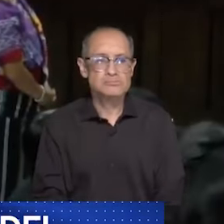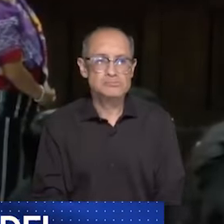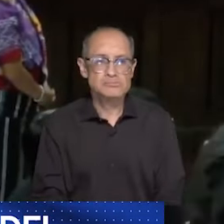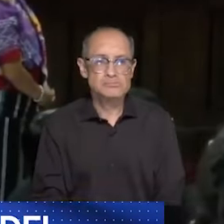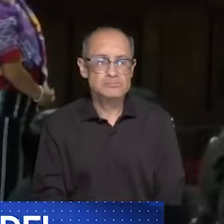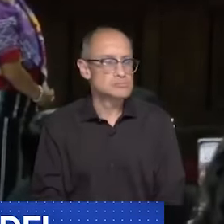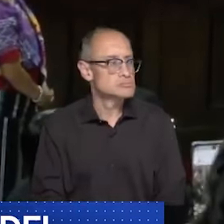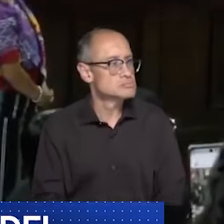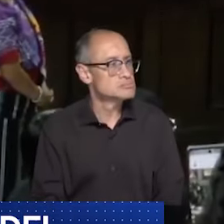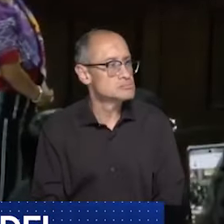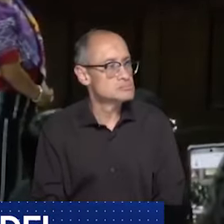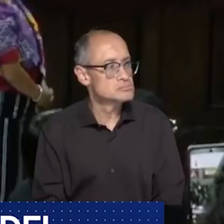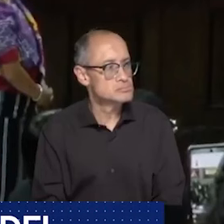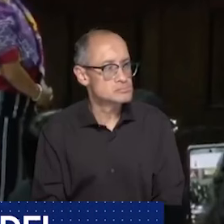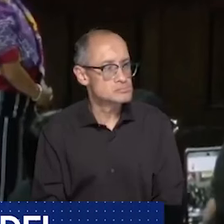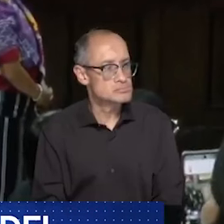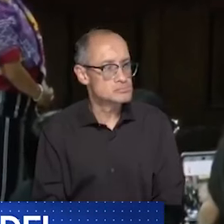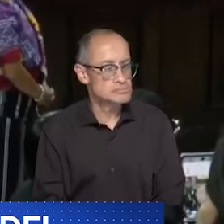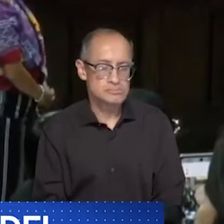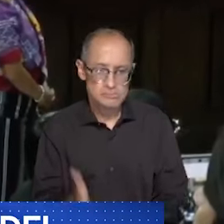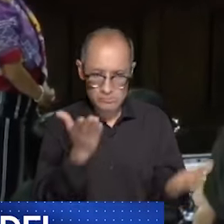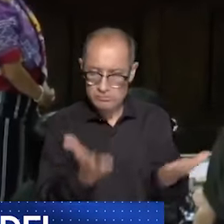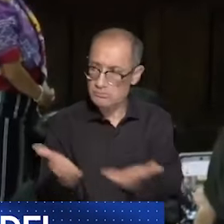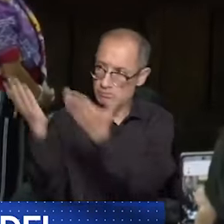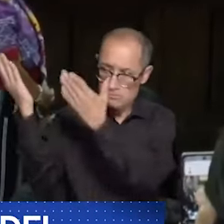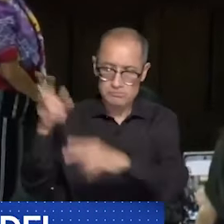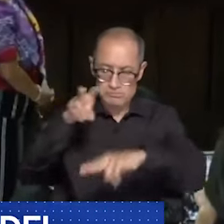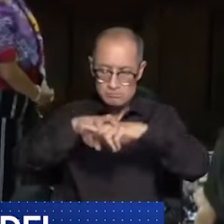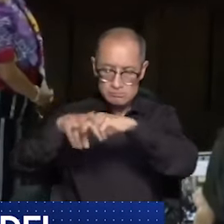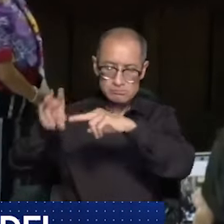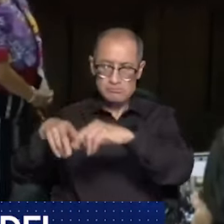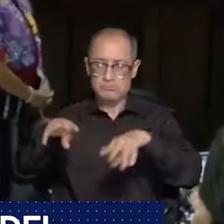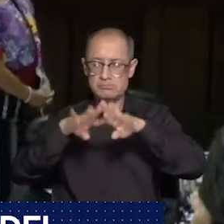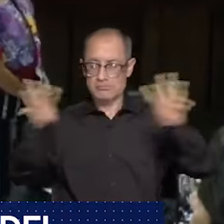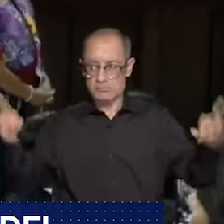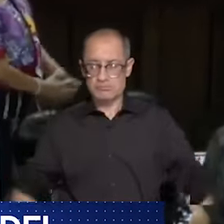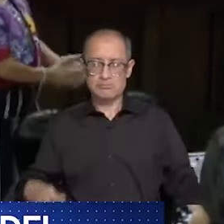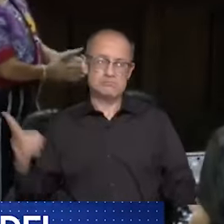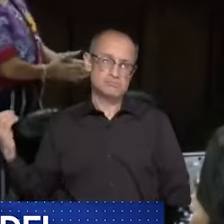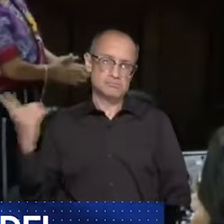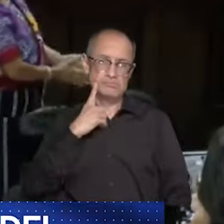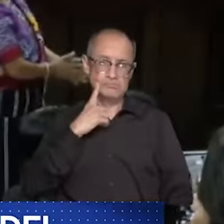respectivos hogares en la mesa directiva. Bendiciones y felicitaciones.